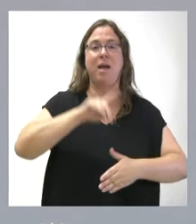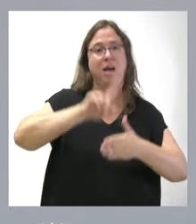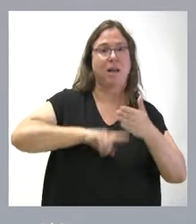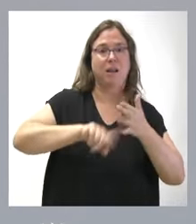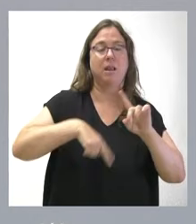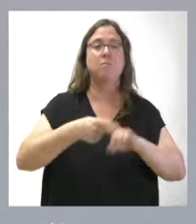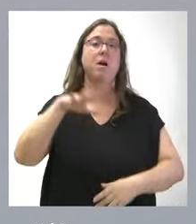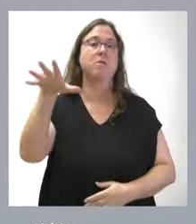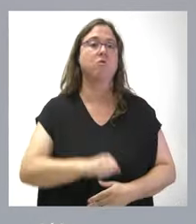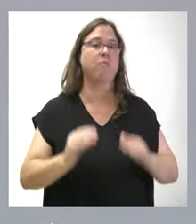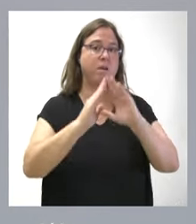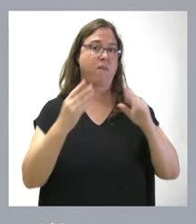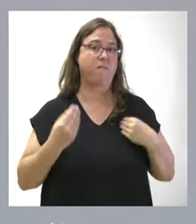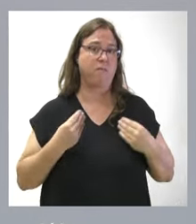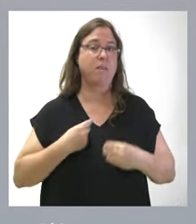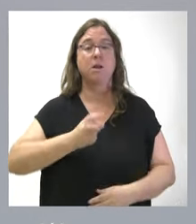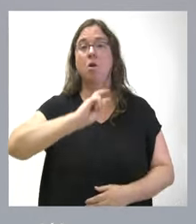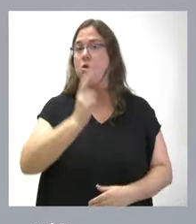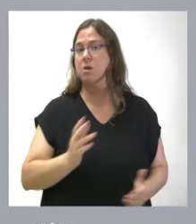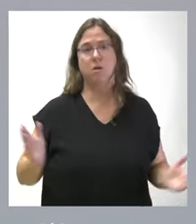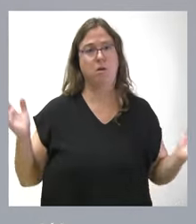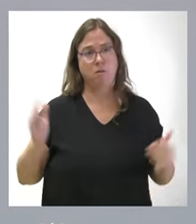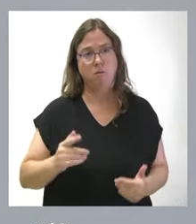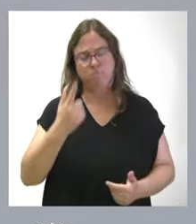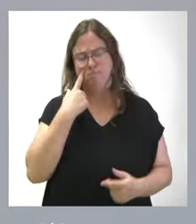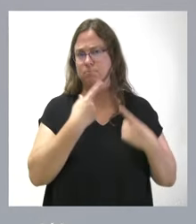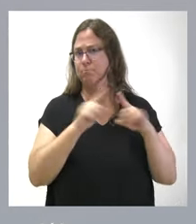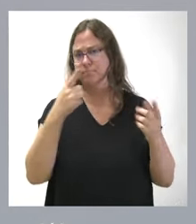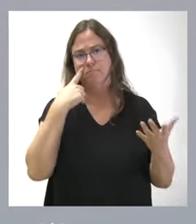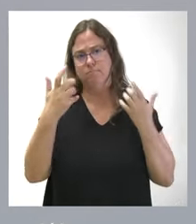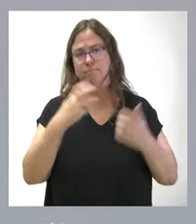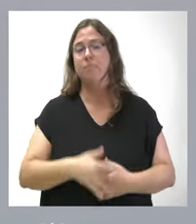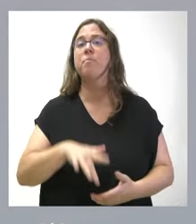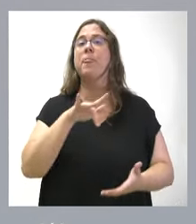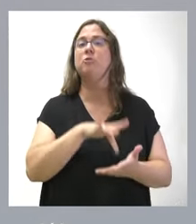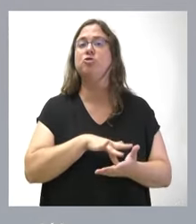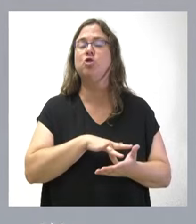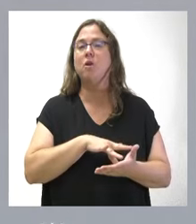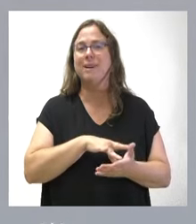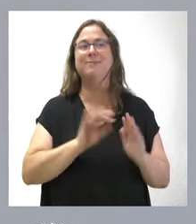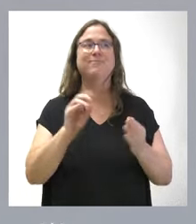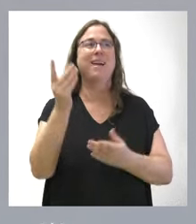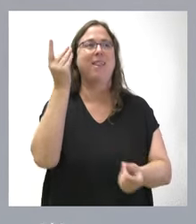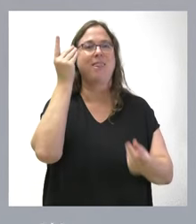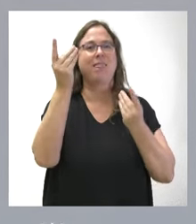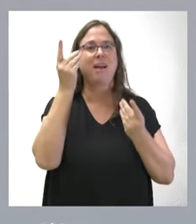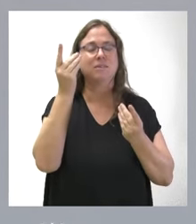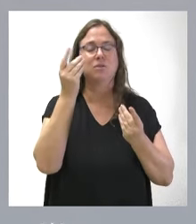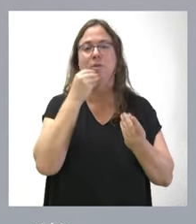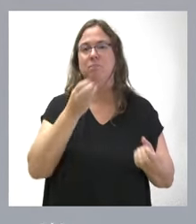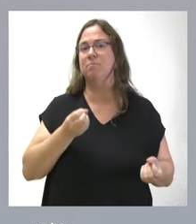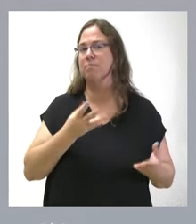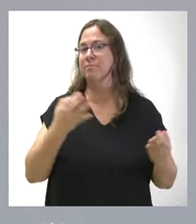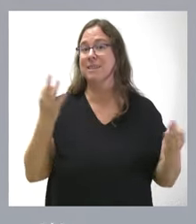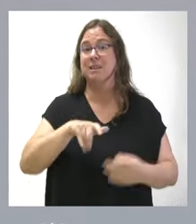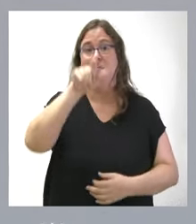para la compra de vivienda, que no existe en otras comunidades autónomas, vemos la diferencia muy clara. Hay un elemento, simplemente de un dato por poner de manifiesto, que es que